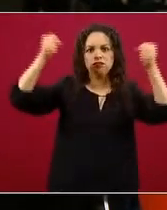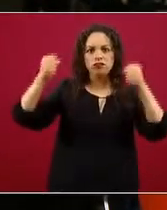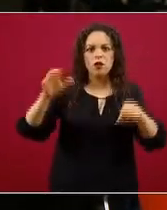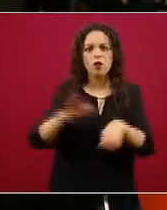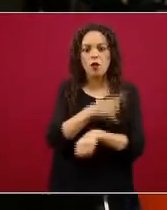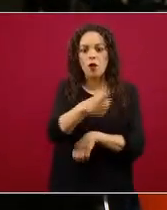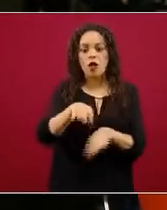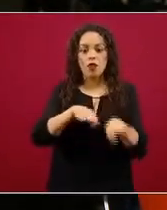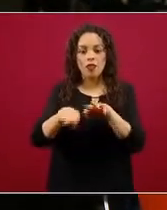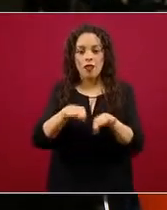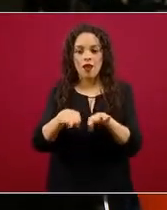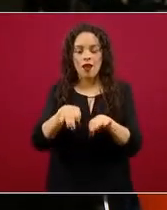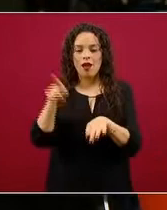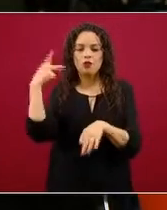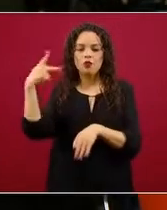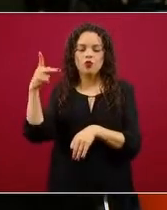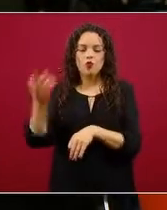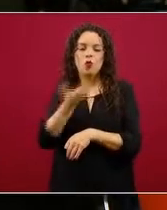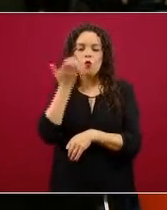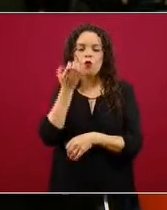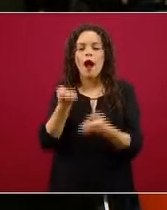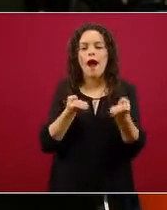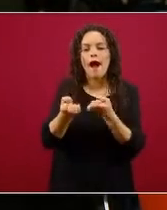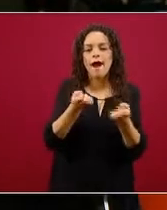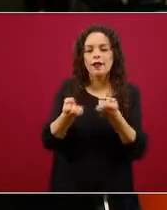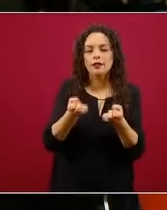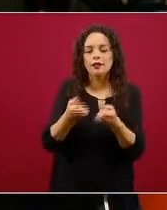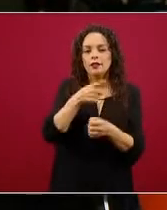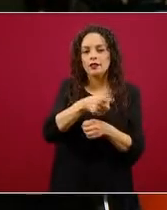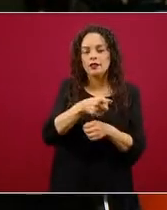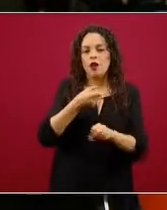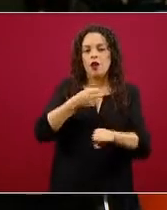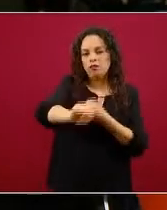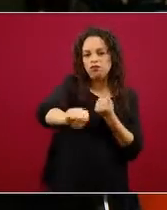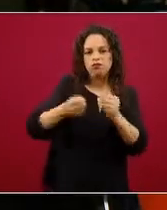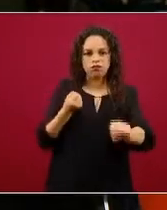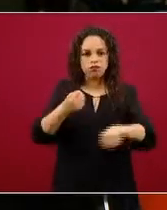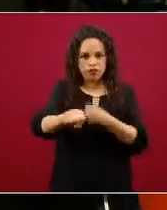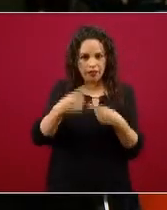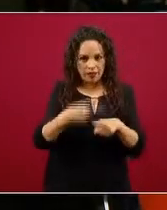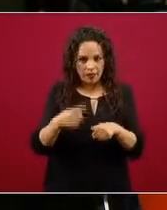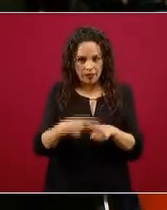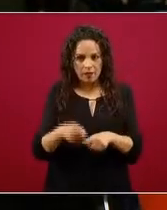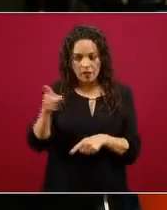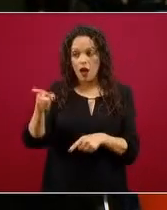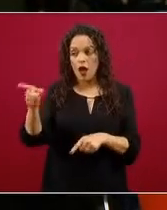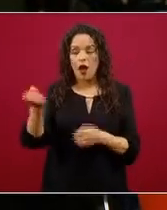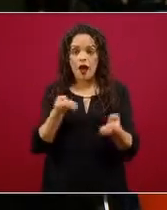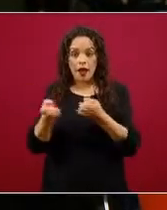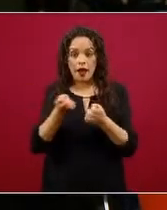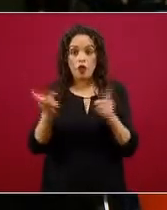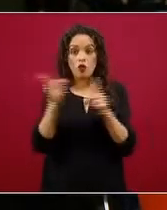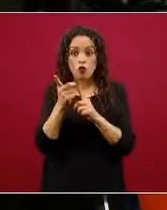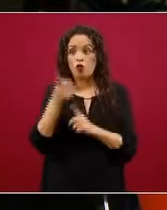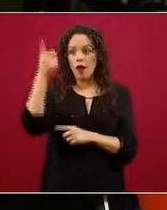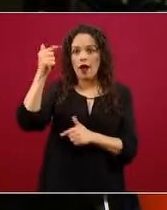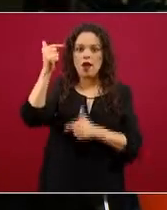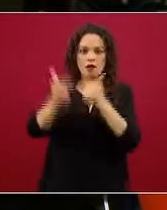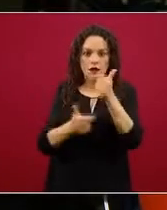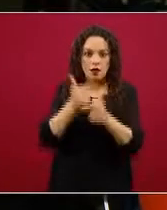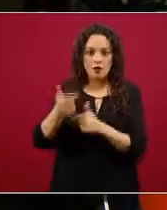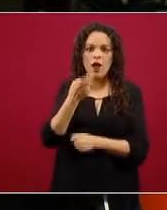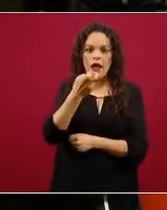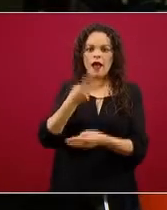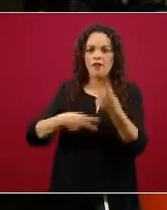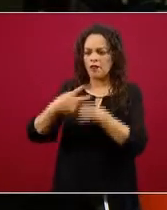entrar los periodistas por la fuerza, porque quieren abrir sus establecimientos. Entonces, es los gimnasios donde practican las artes marciales. Ahora, la